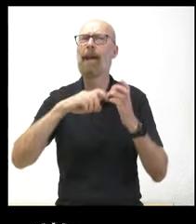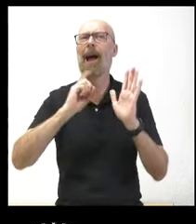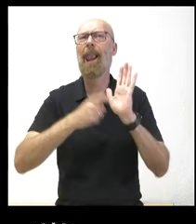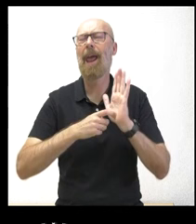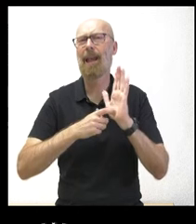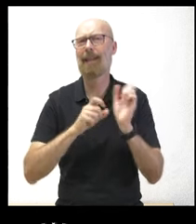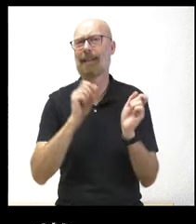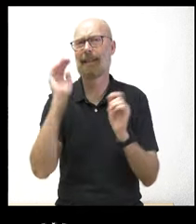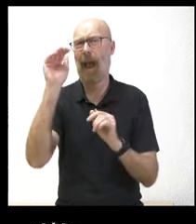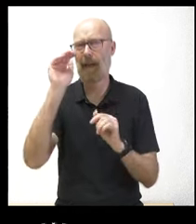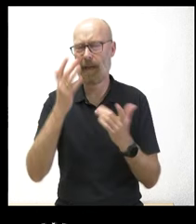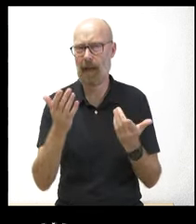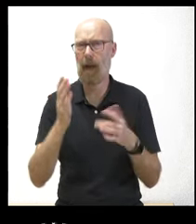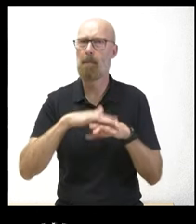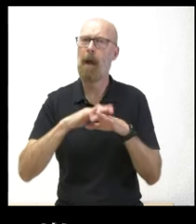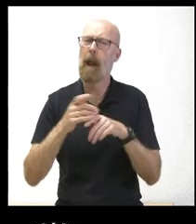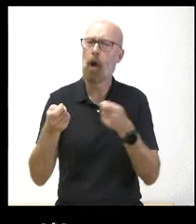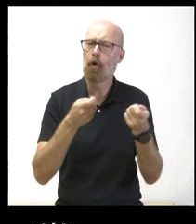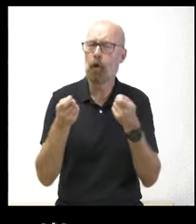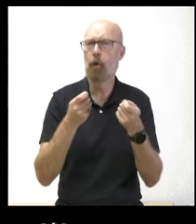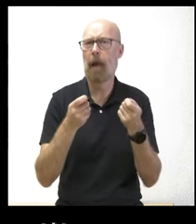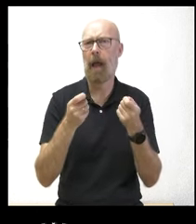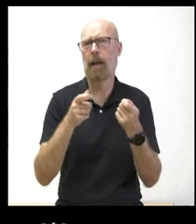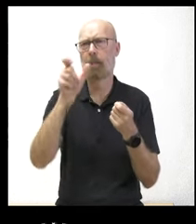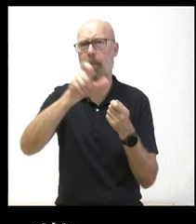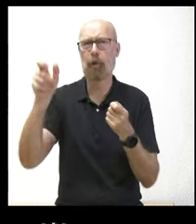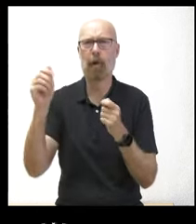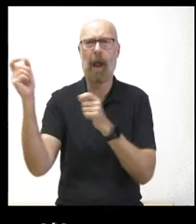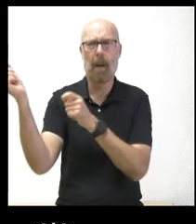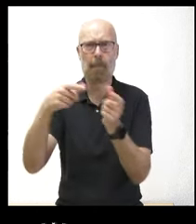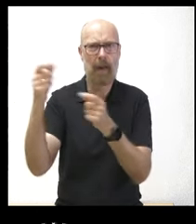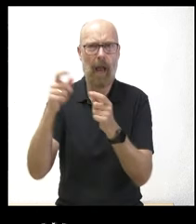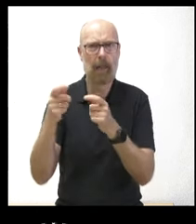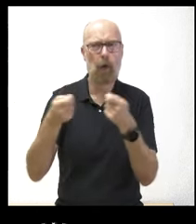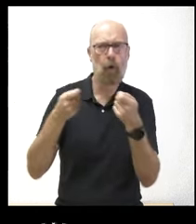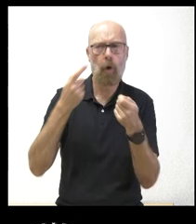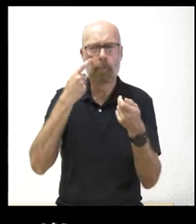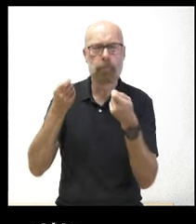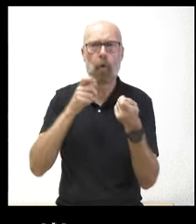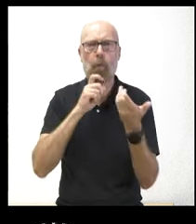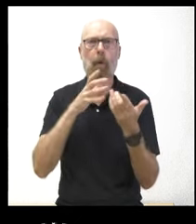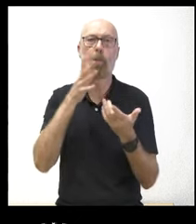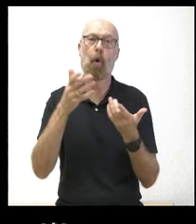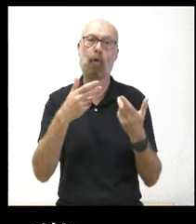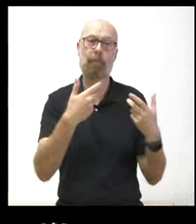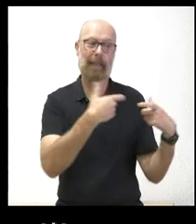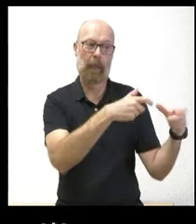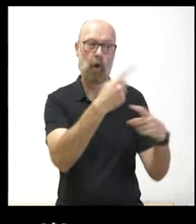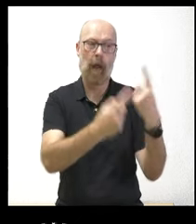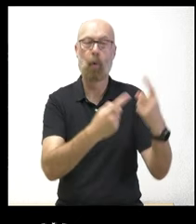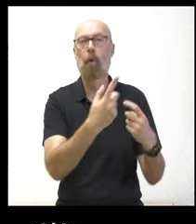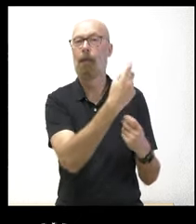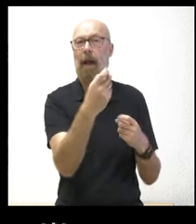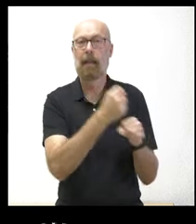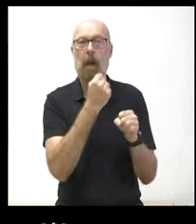facilitar la contratación y regularización de inmigrantes, teniendo en cuenta que hay sectores que demandan mano de obra, por ejemplo,